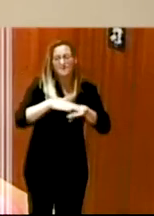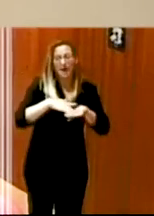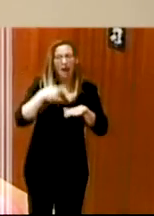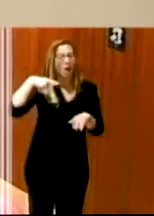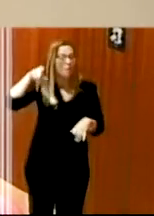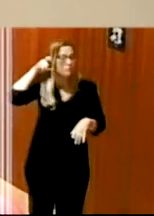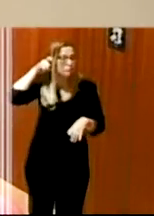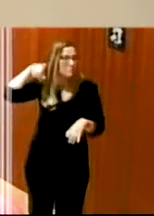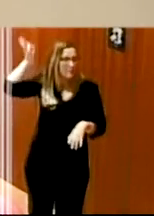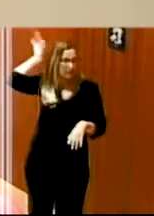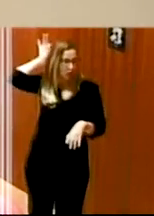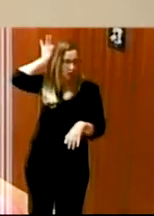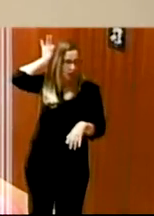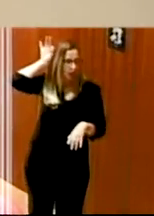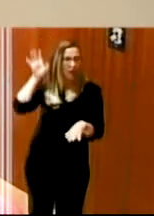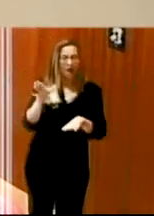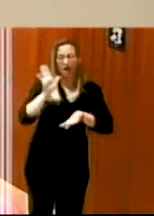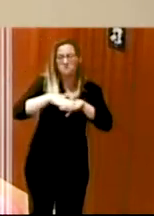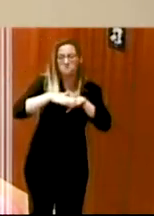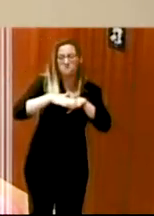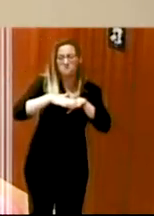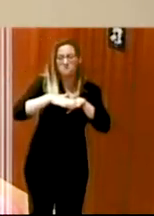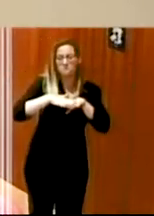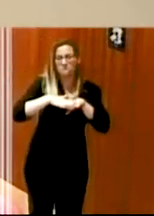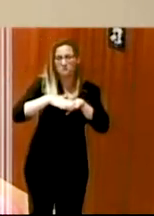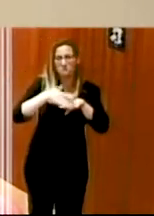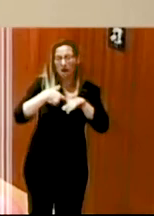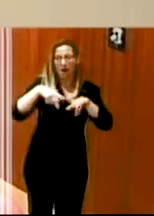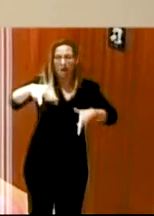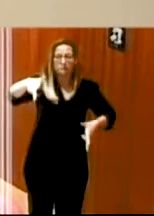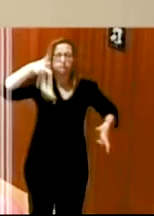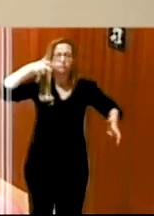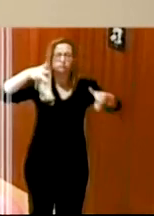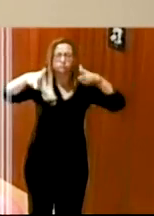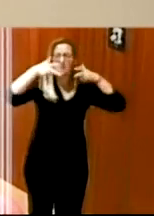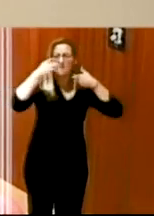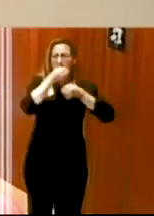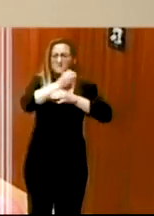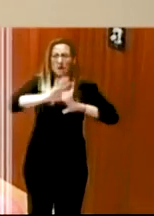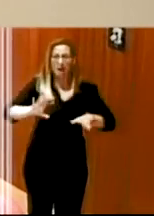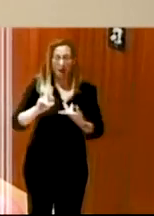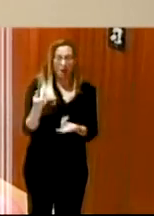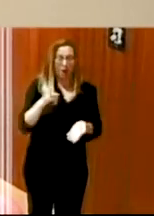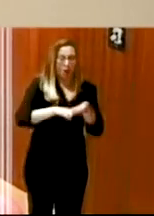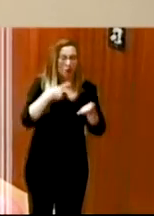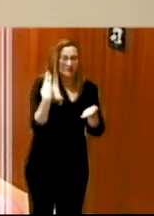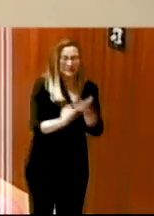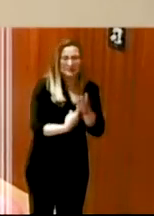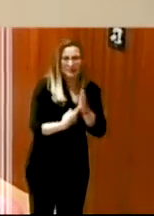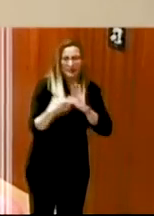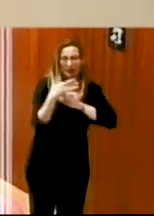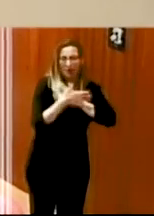audífono implante coclear para poder tener una mejor recepción del sonido los intérpretes de lengua de signos de calidad